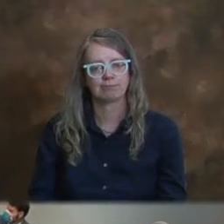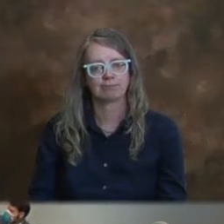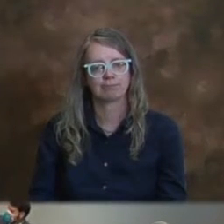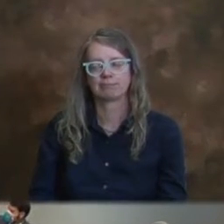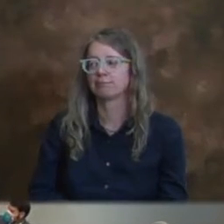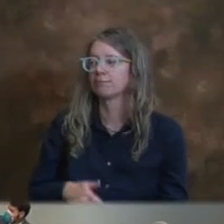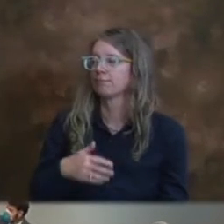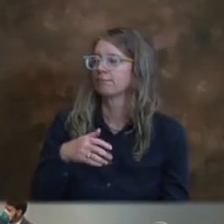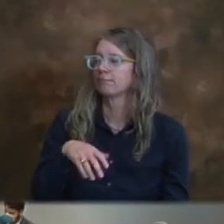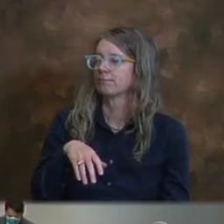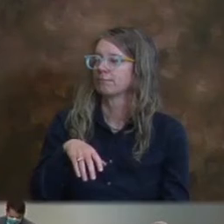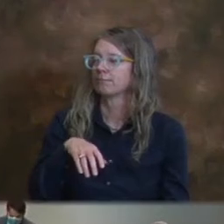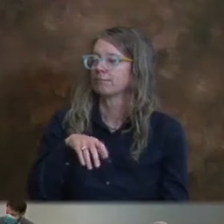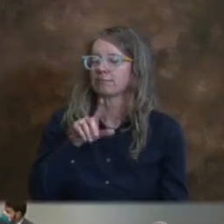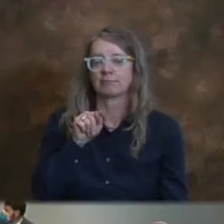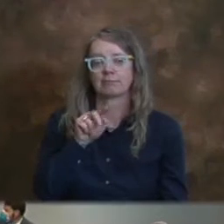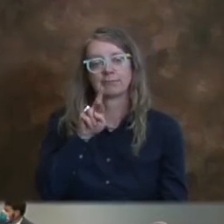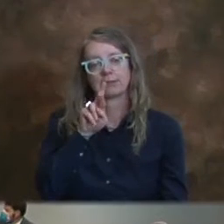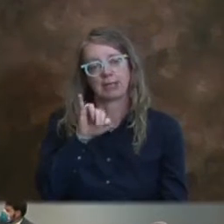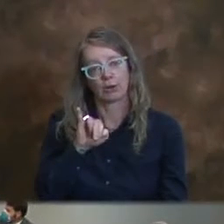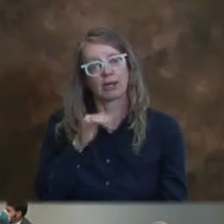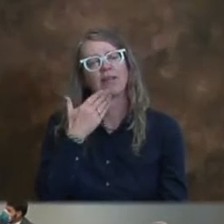Gracias, Stacy. Yo tengo una pregunta.